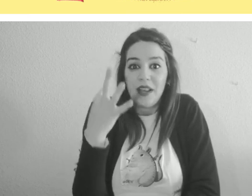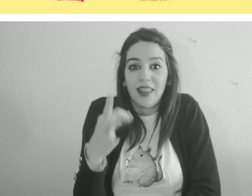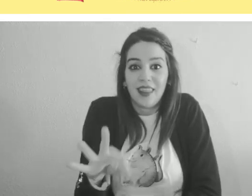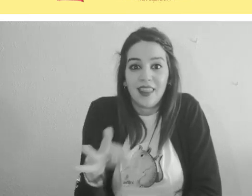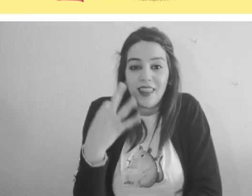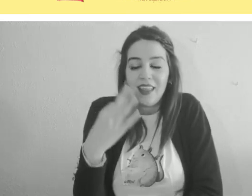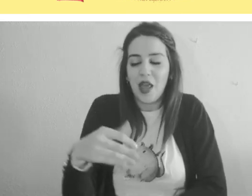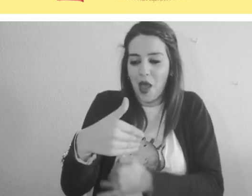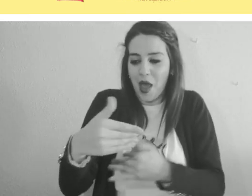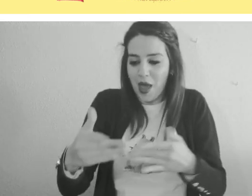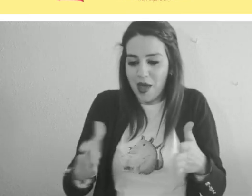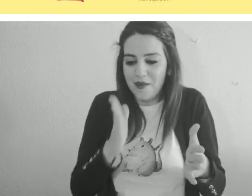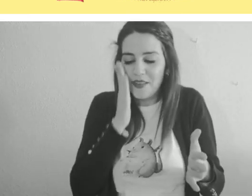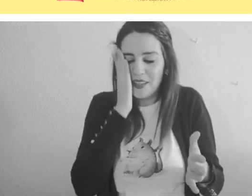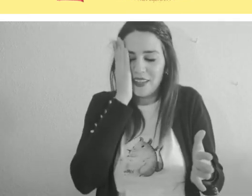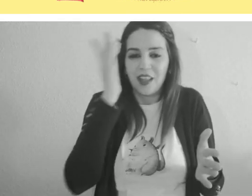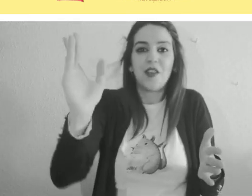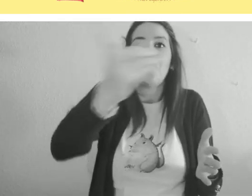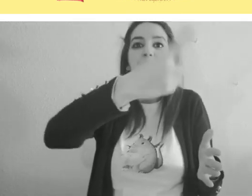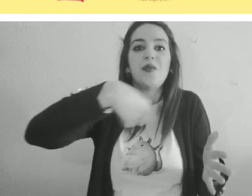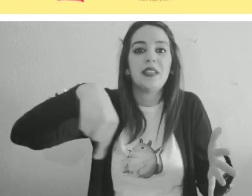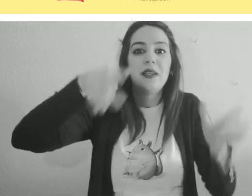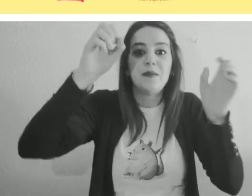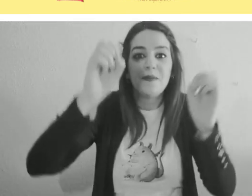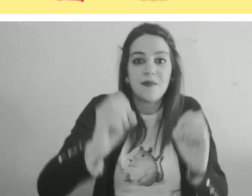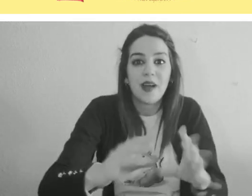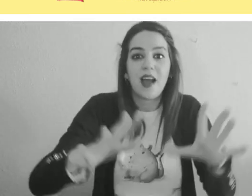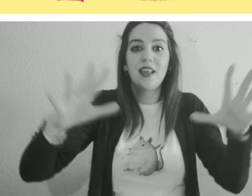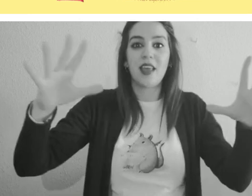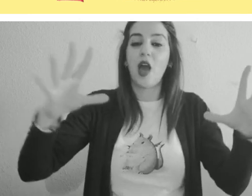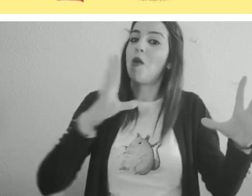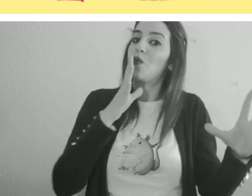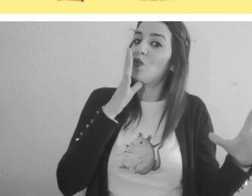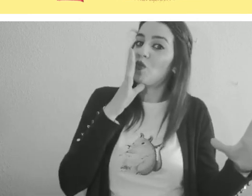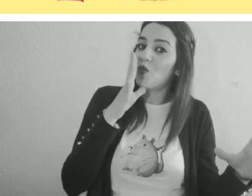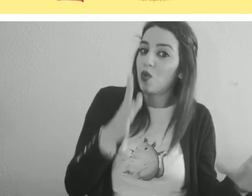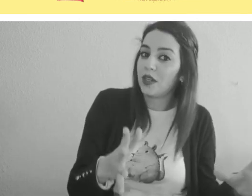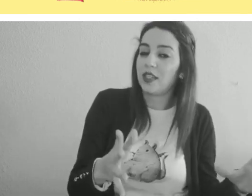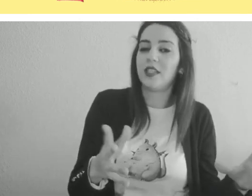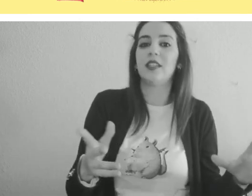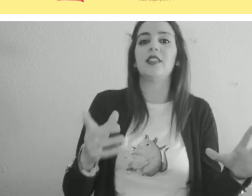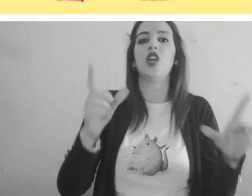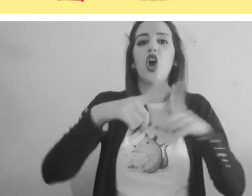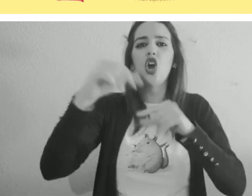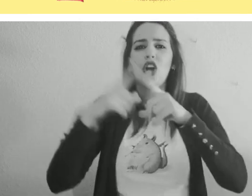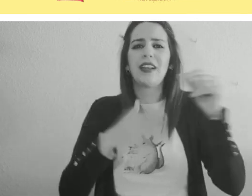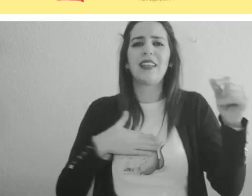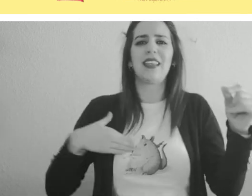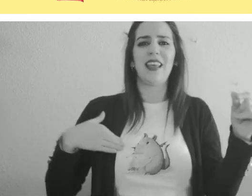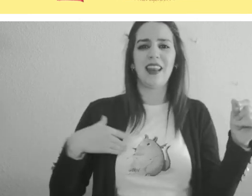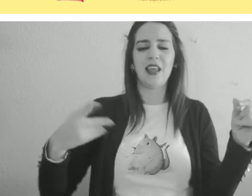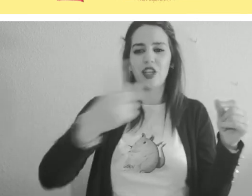¡Vuestras habitaciones tienen magia! Por eso, Gorín quiere que todos sepáis que tu